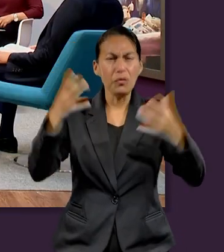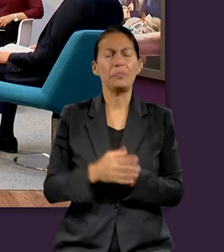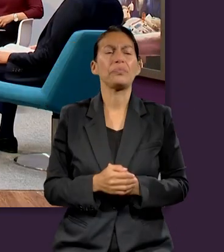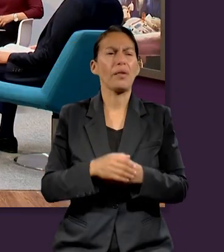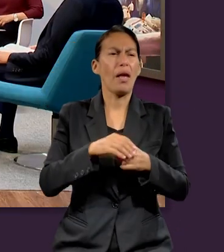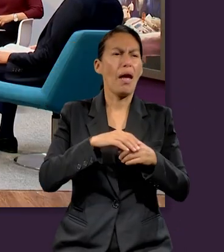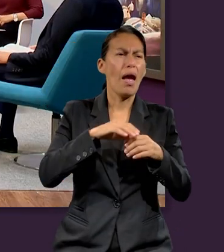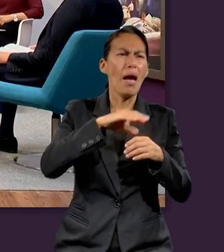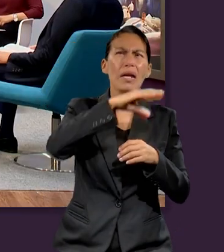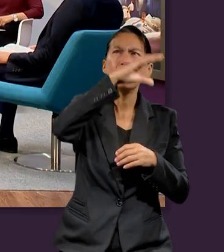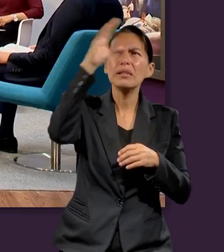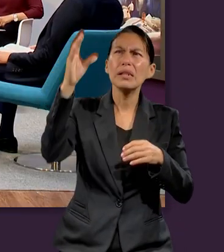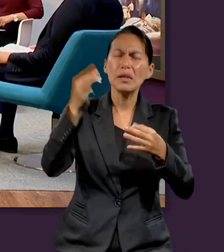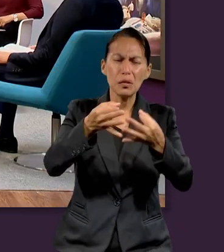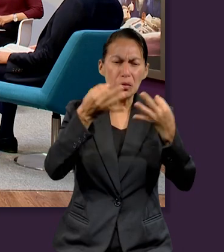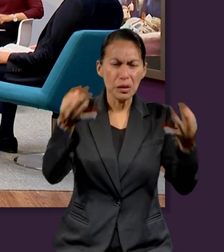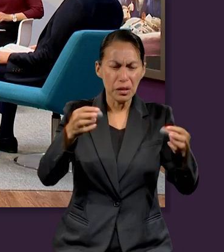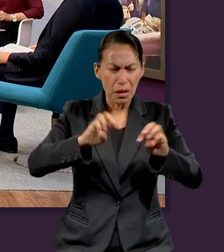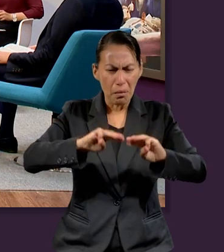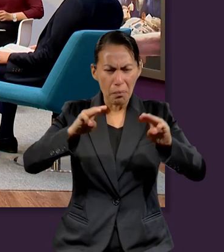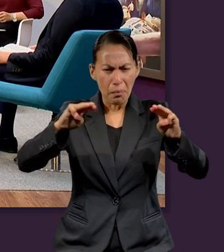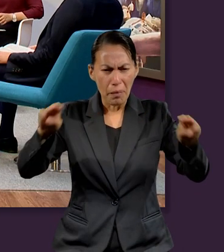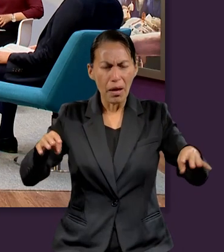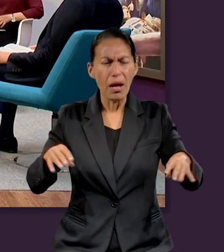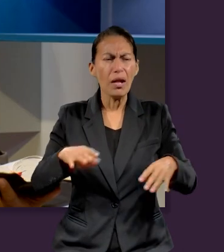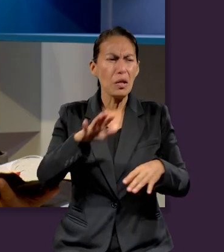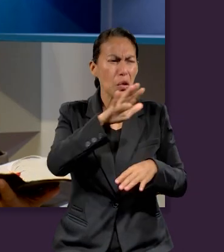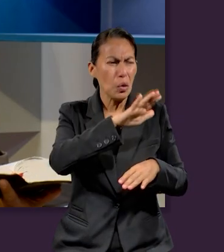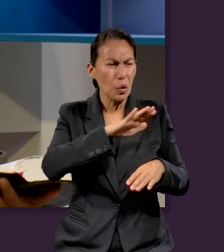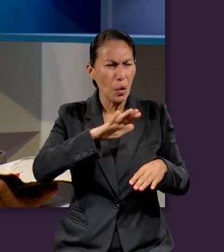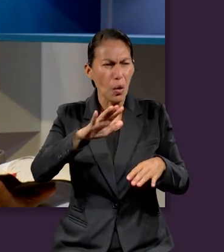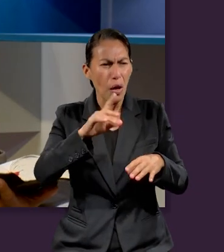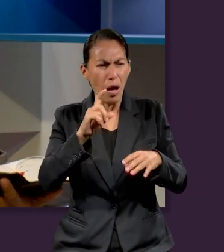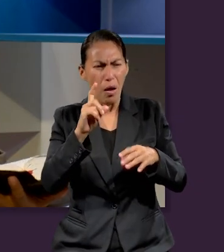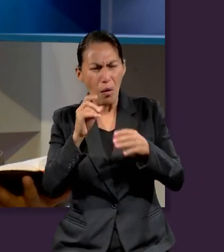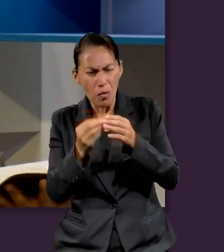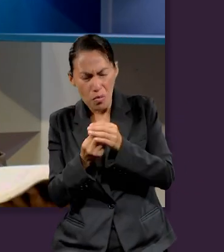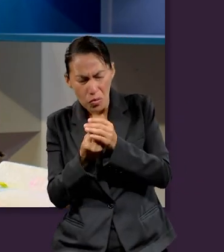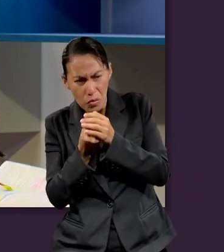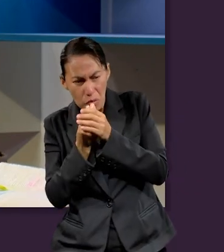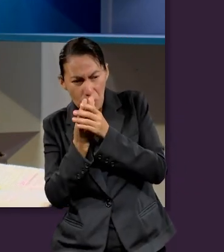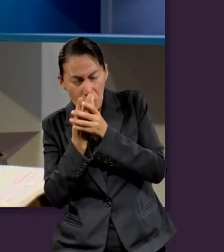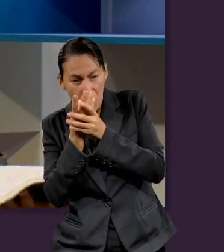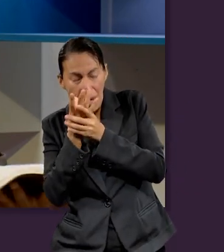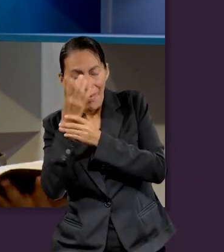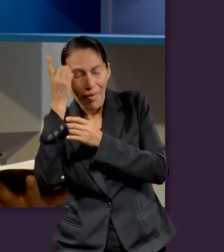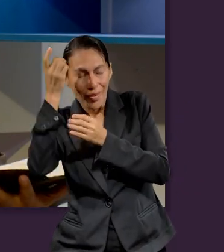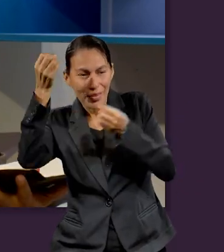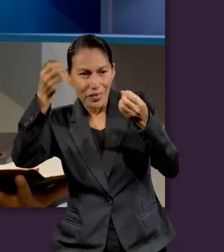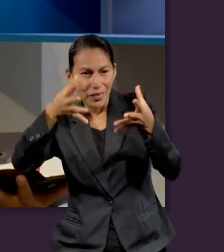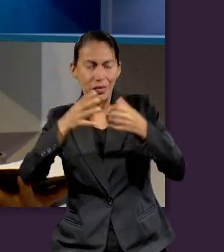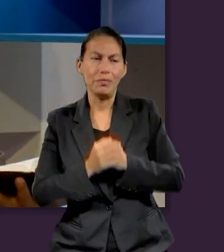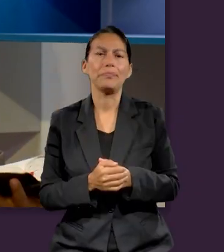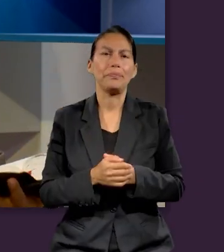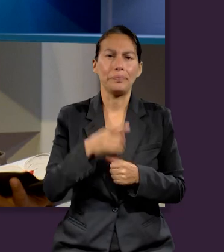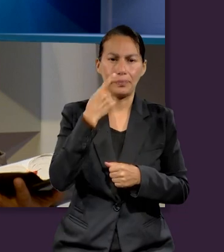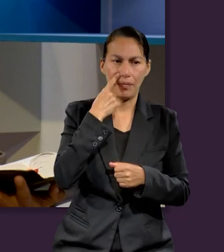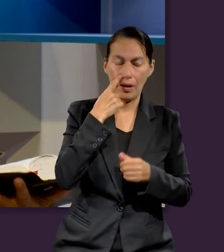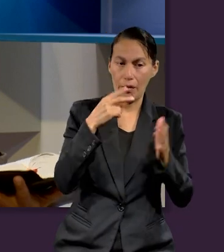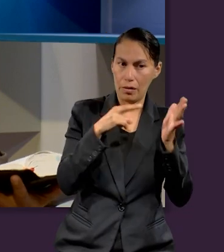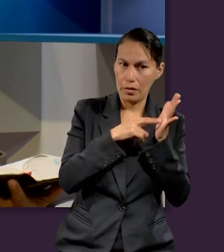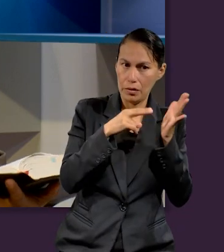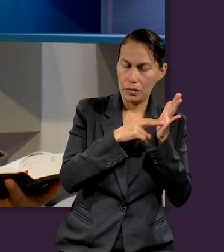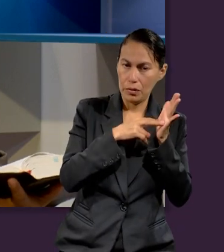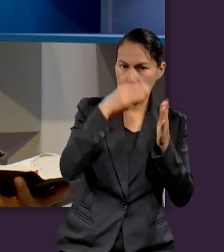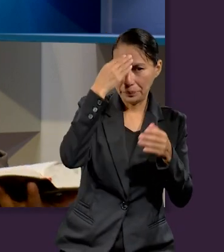Porque Él es el Creador de los cielos y la tierra, el mar y las fuentes de las aguas. Y que, por cierto, el versículo clave de esta